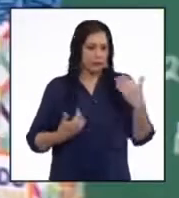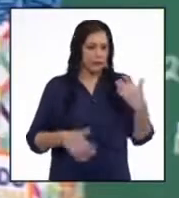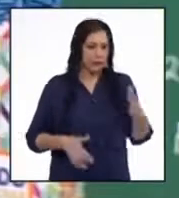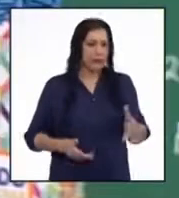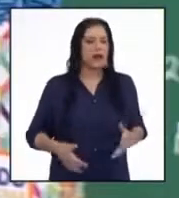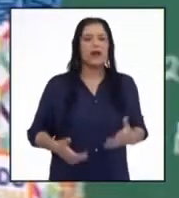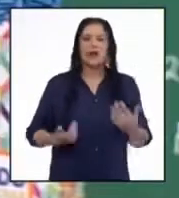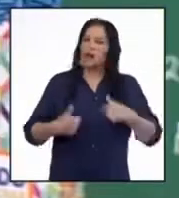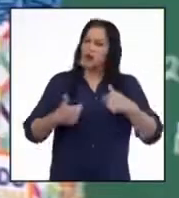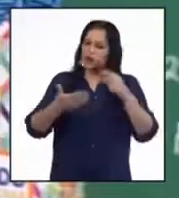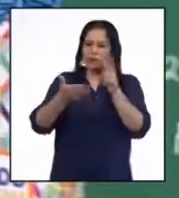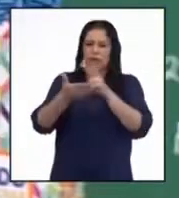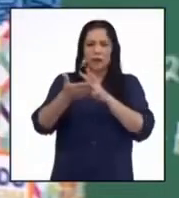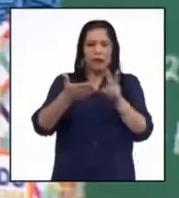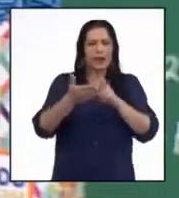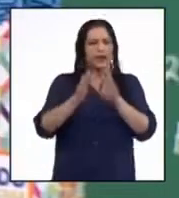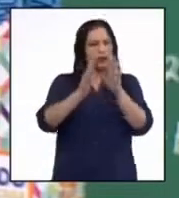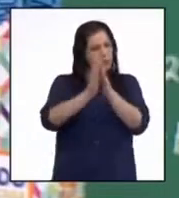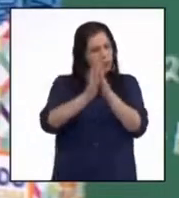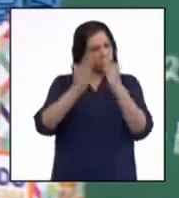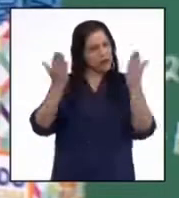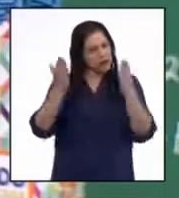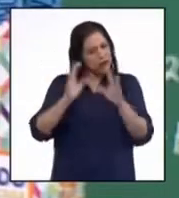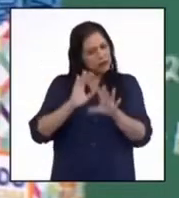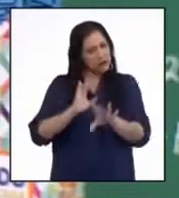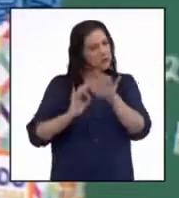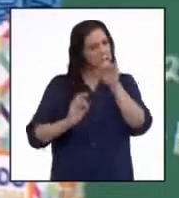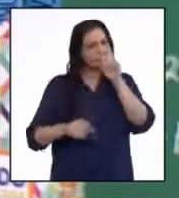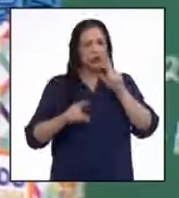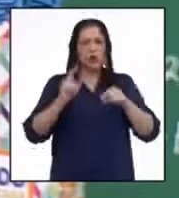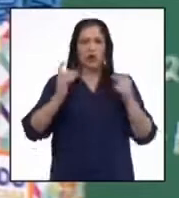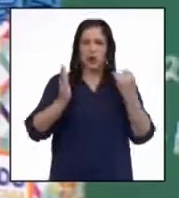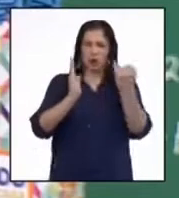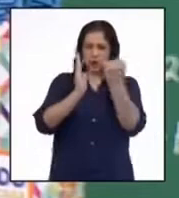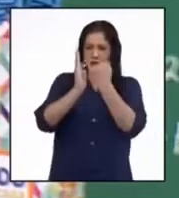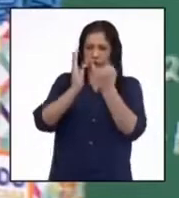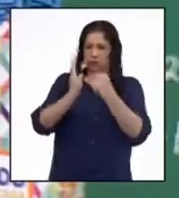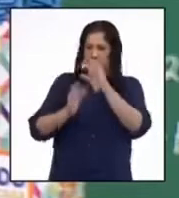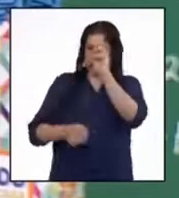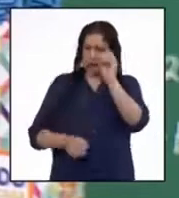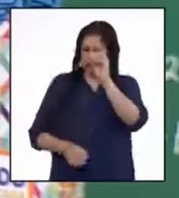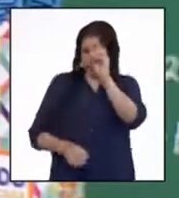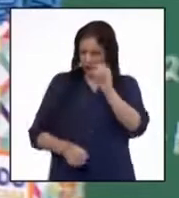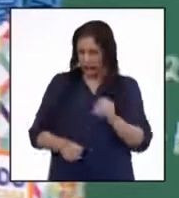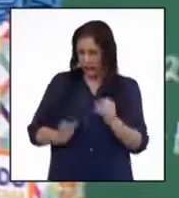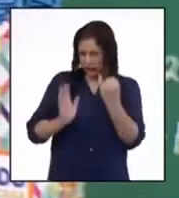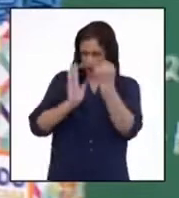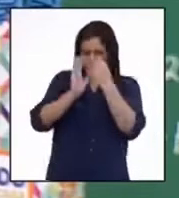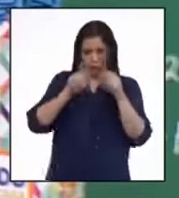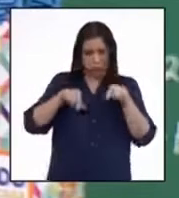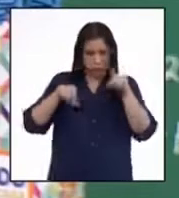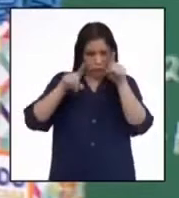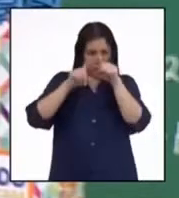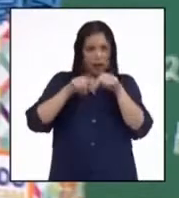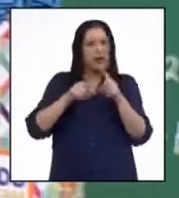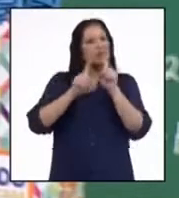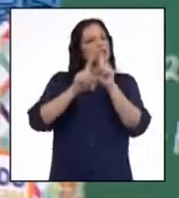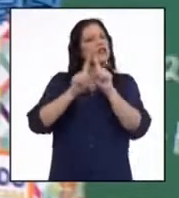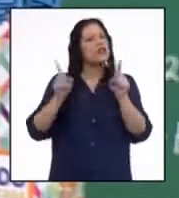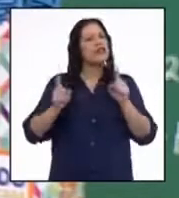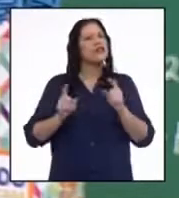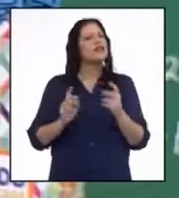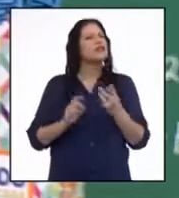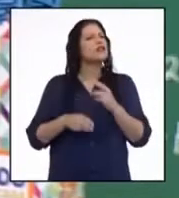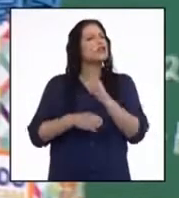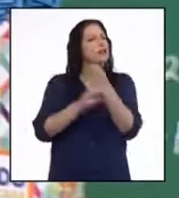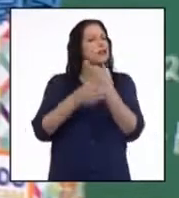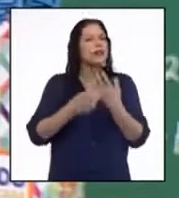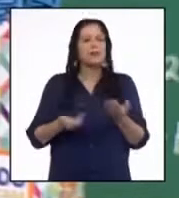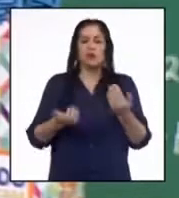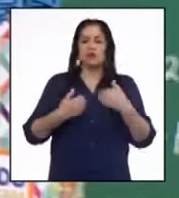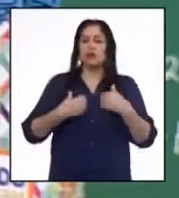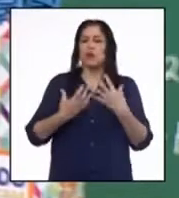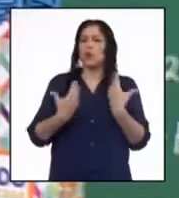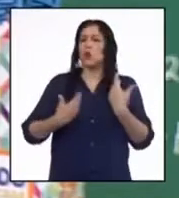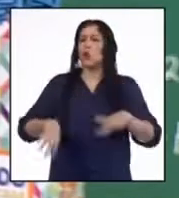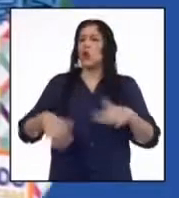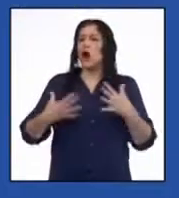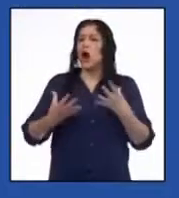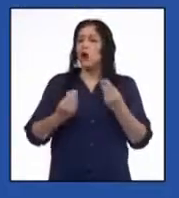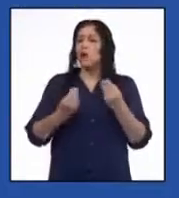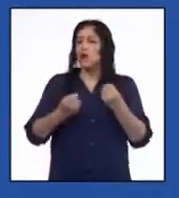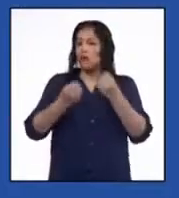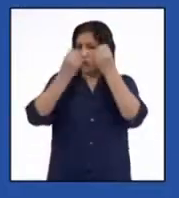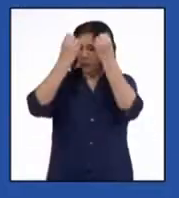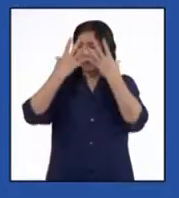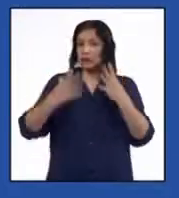Estaba leyendo unos periódicos y me encontré con algunos gráficos estadísticos. Son algo distintos en sus formas, pero contienen mucha información